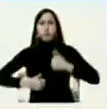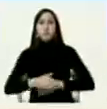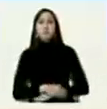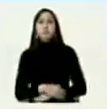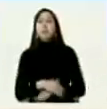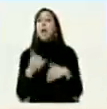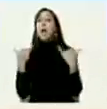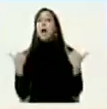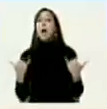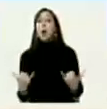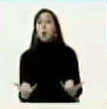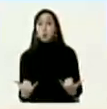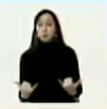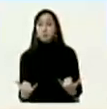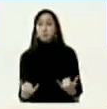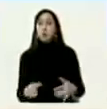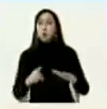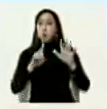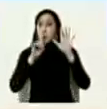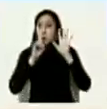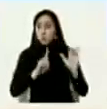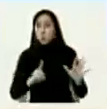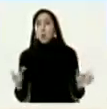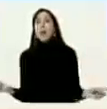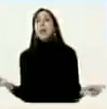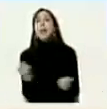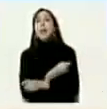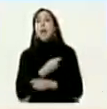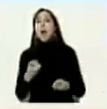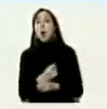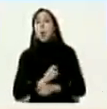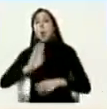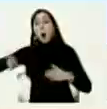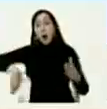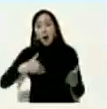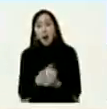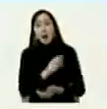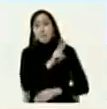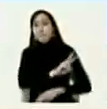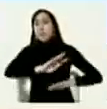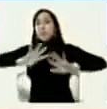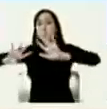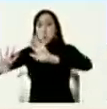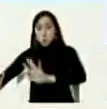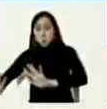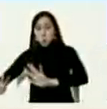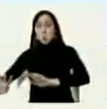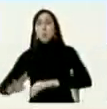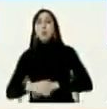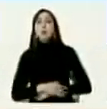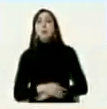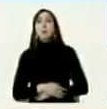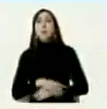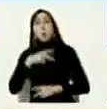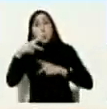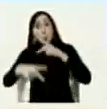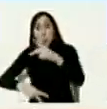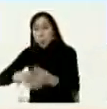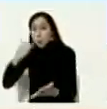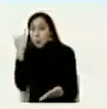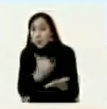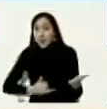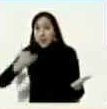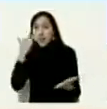ahorita entre el 9 de agosto al 29 se está dando el proceso de inscripción de